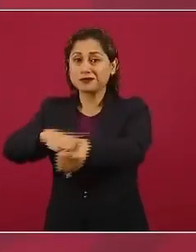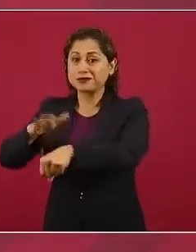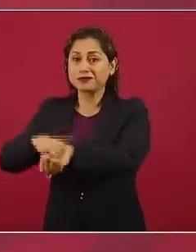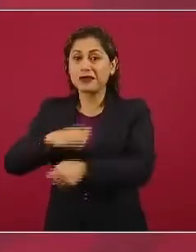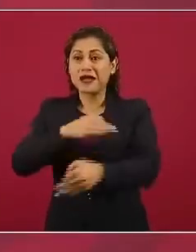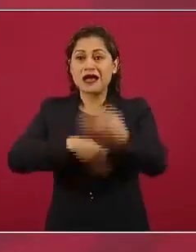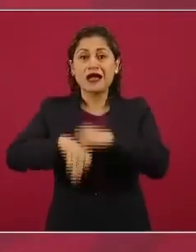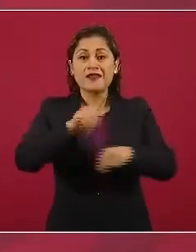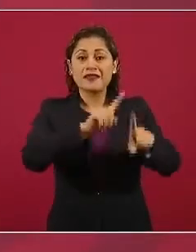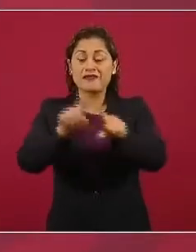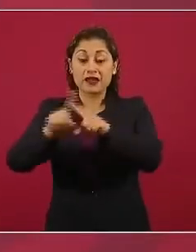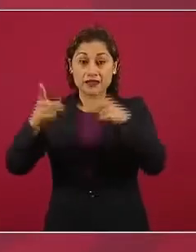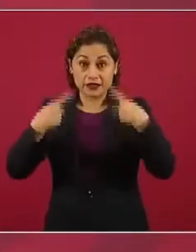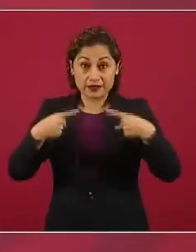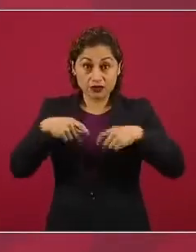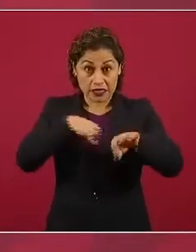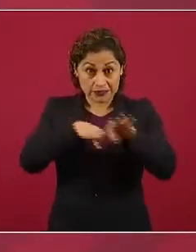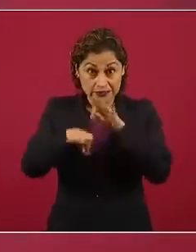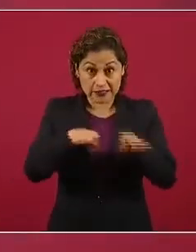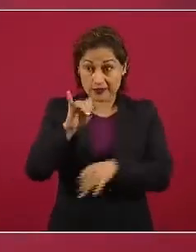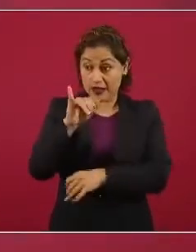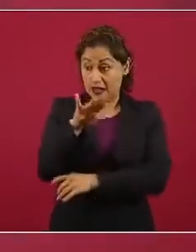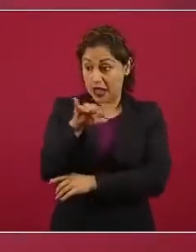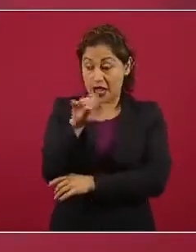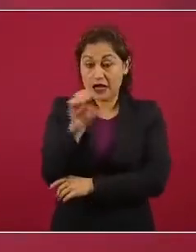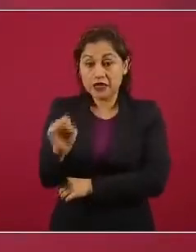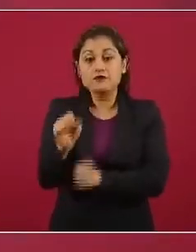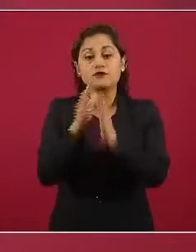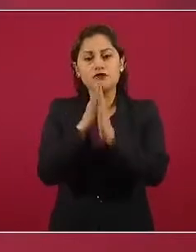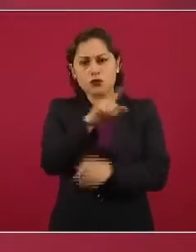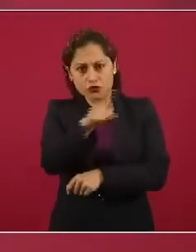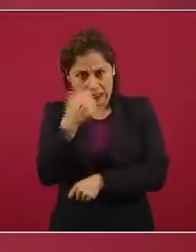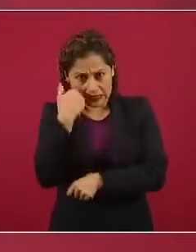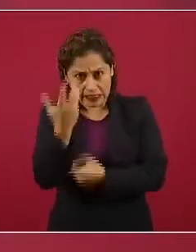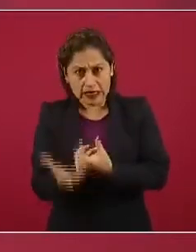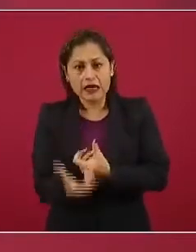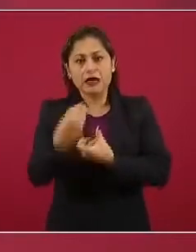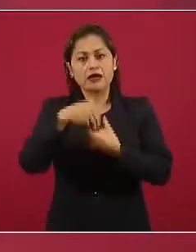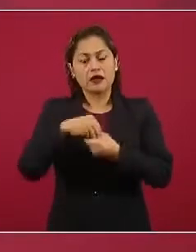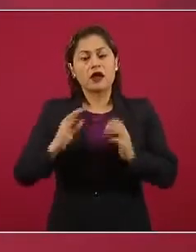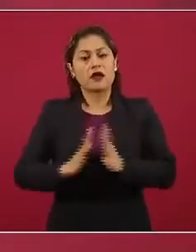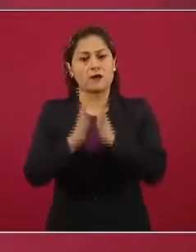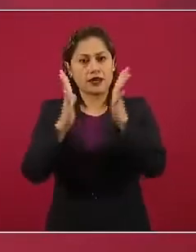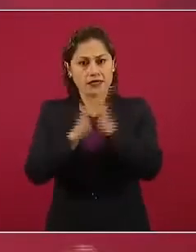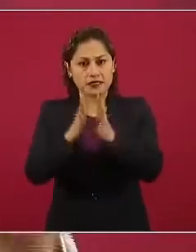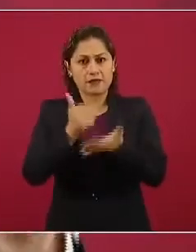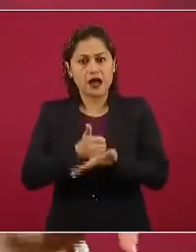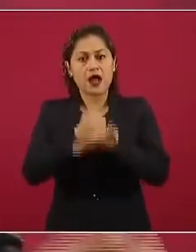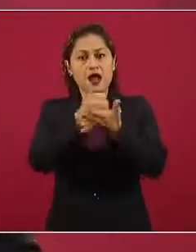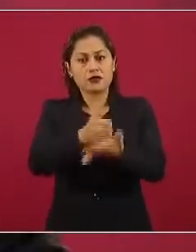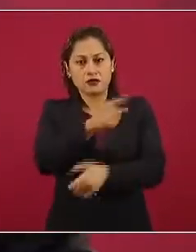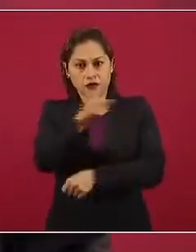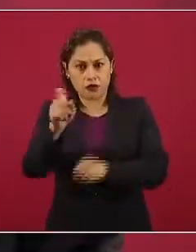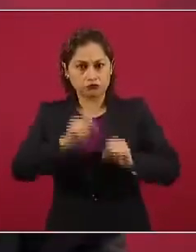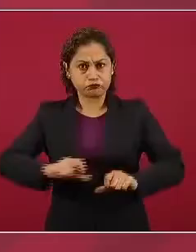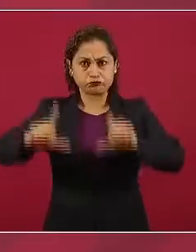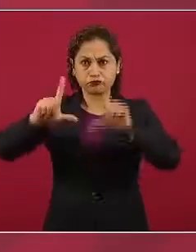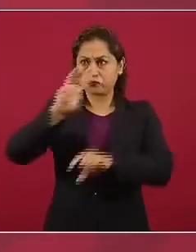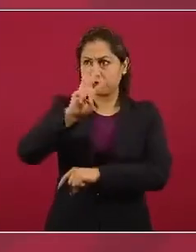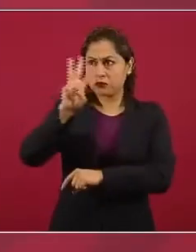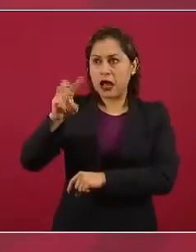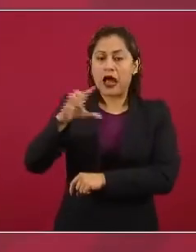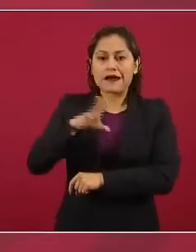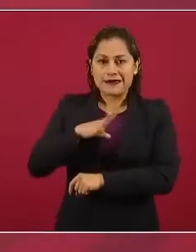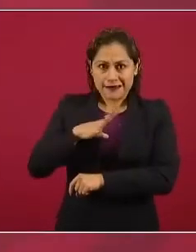personal nuestro que se quiera sumar, a que se acerque a nuestra página, ahí están todos los detalles de cómo va a ocurrir esto,